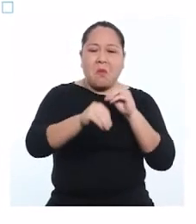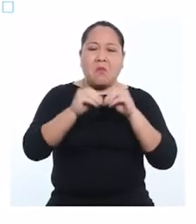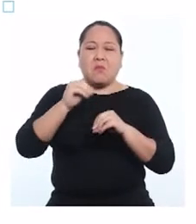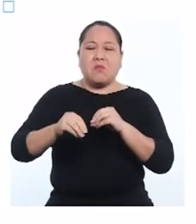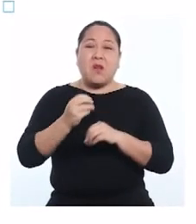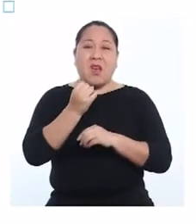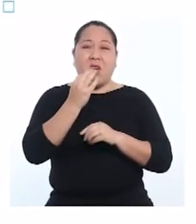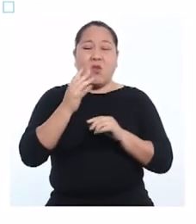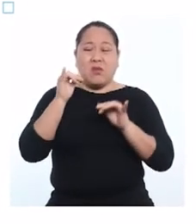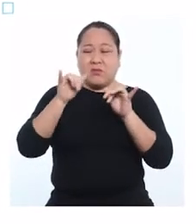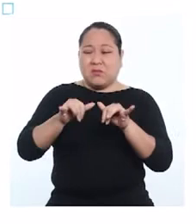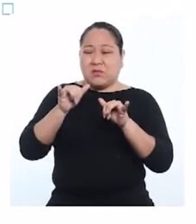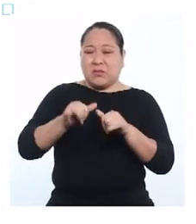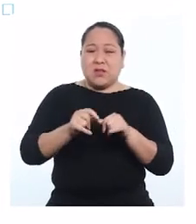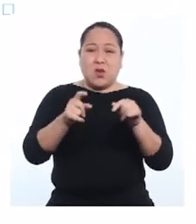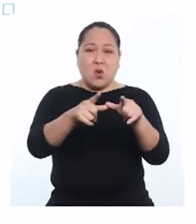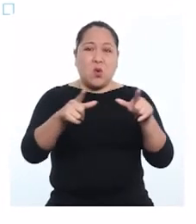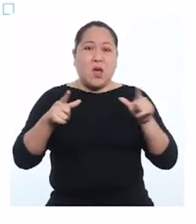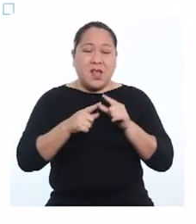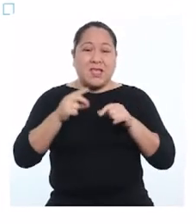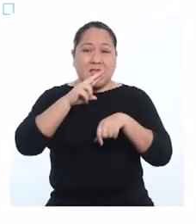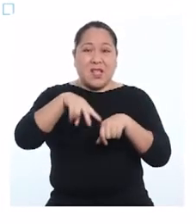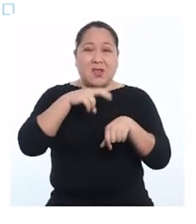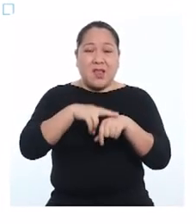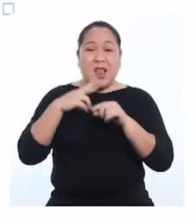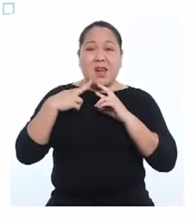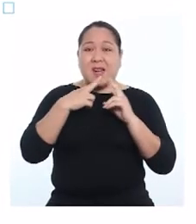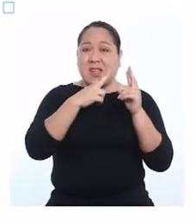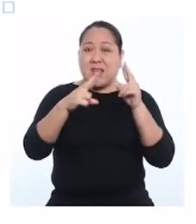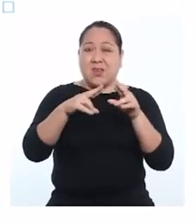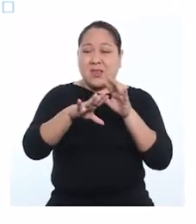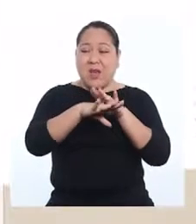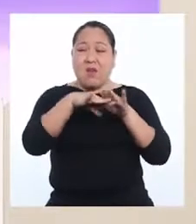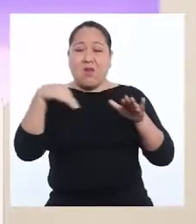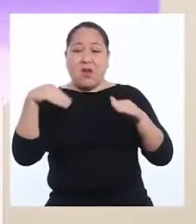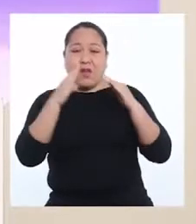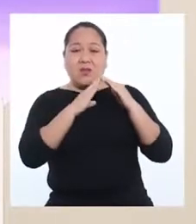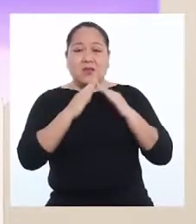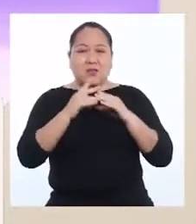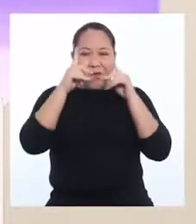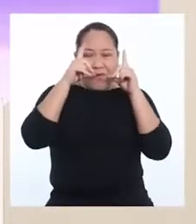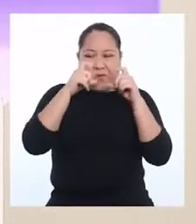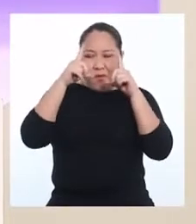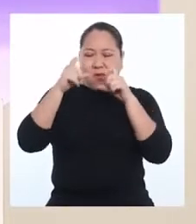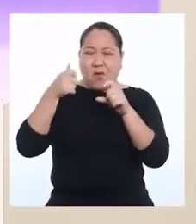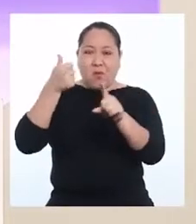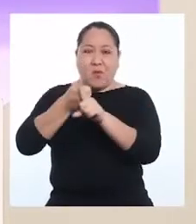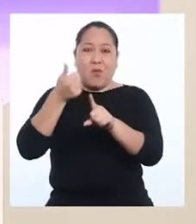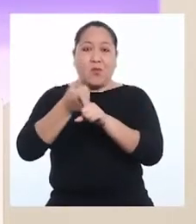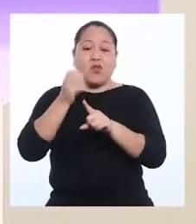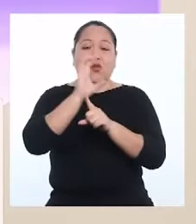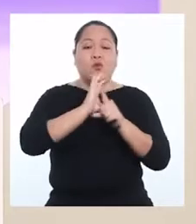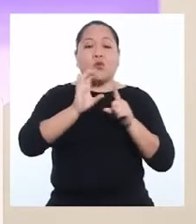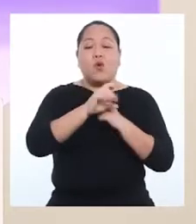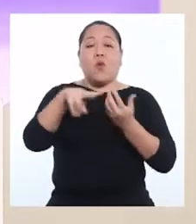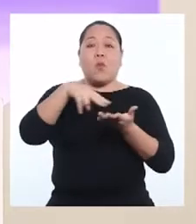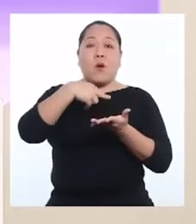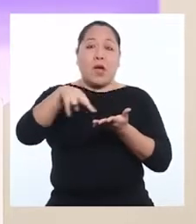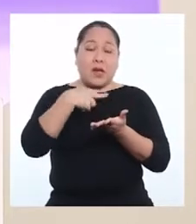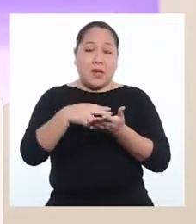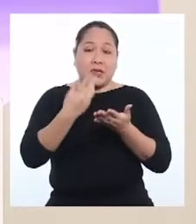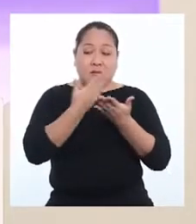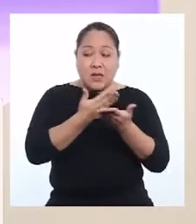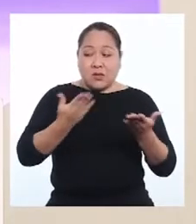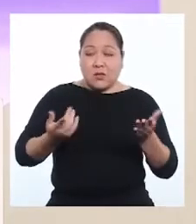que incluso alcanzaron los espacios naturales como los ríos fuera de la ciudad. Tome foto de las cosas propias de su cultura, como los